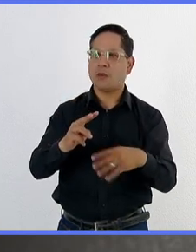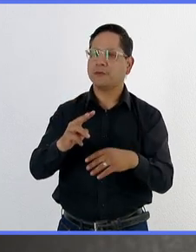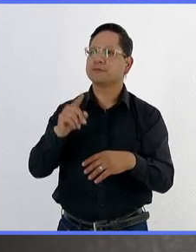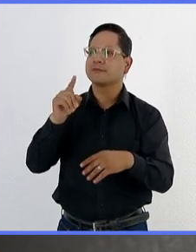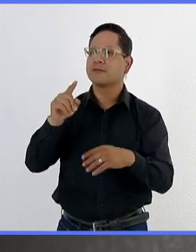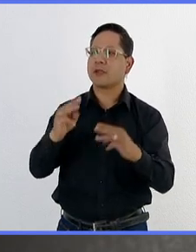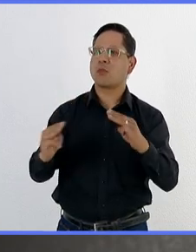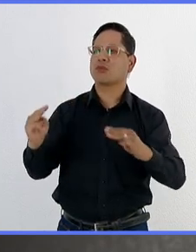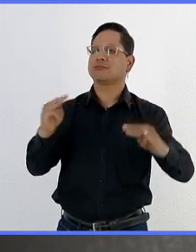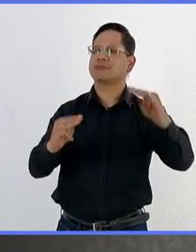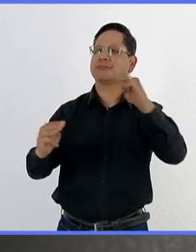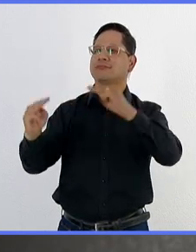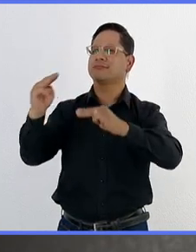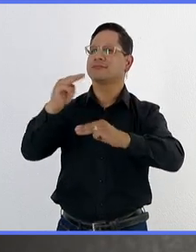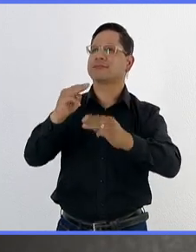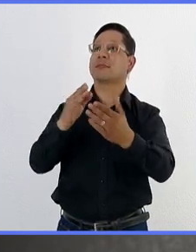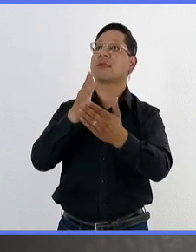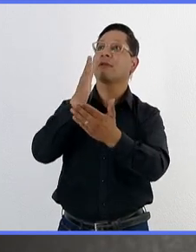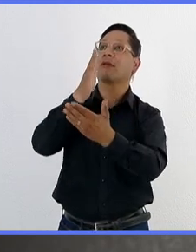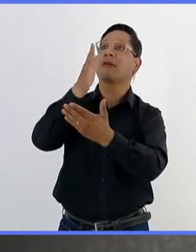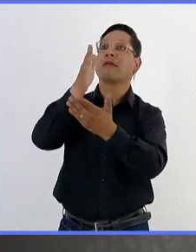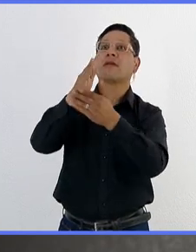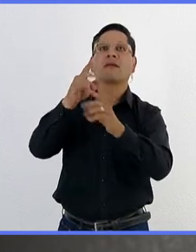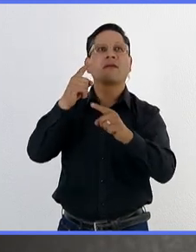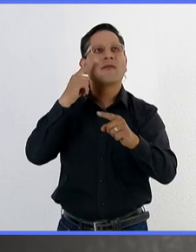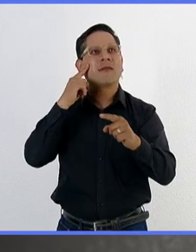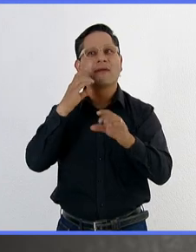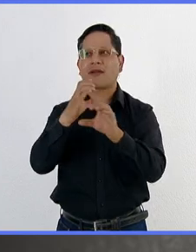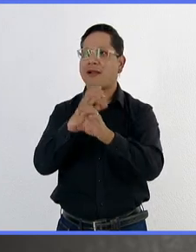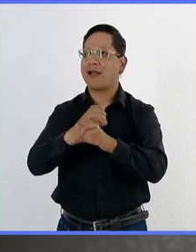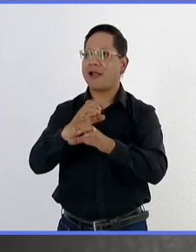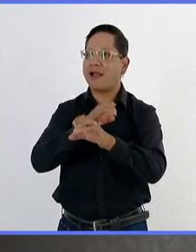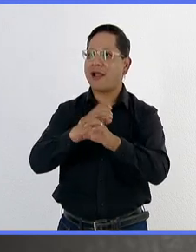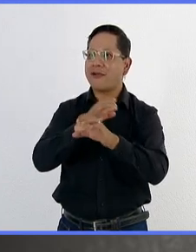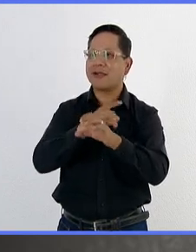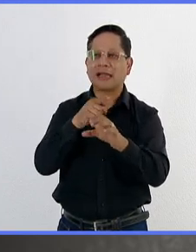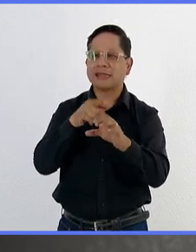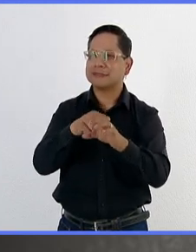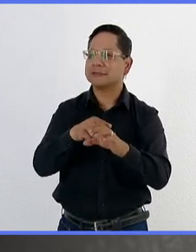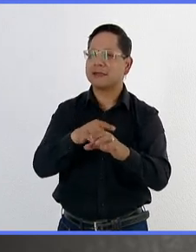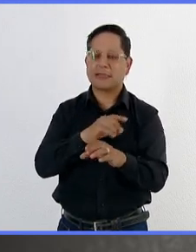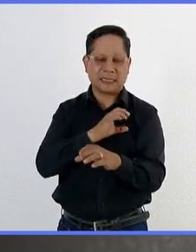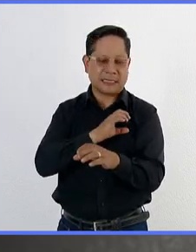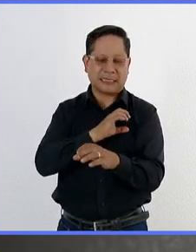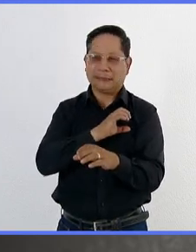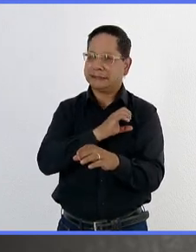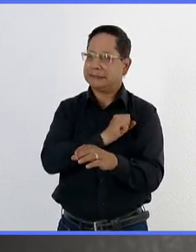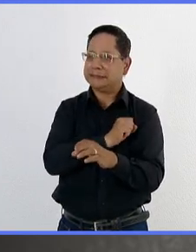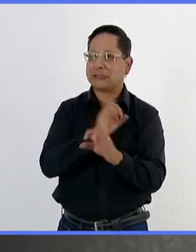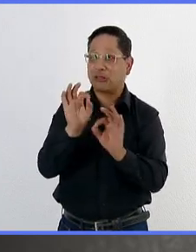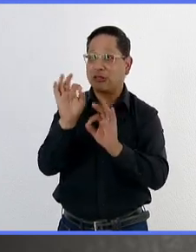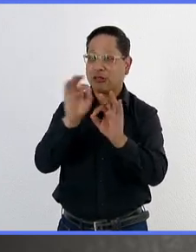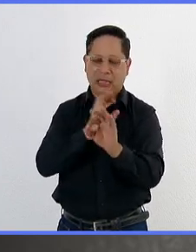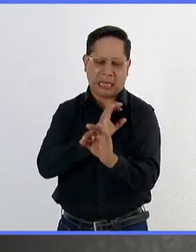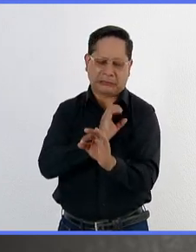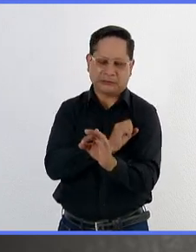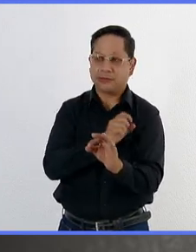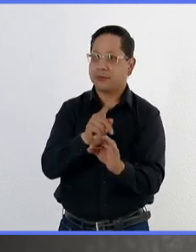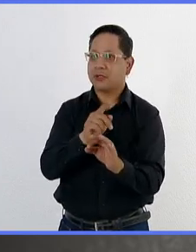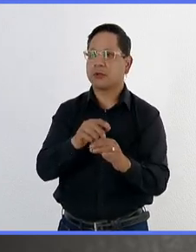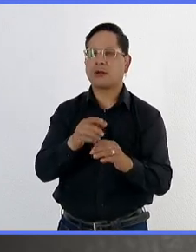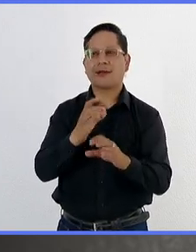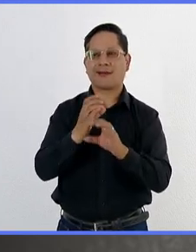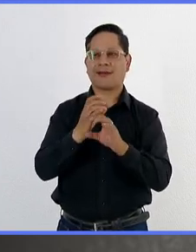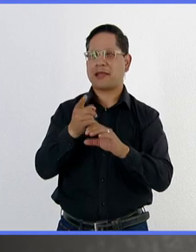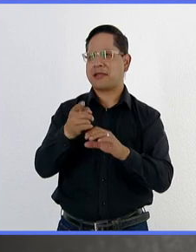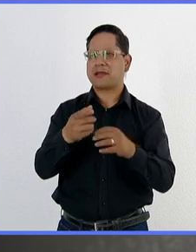zonas montañosas donde producimos café, que el café es la comida favorita de esta mosca. Pero llegar en